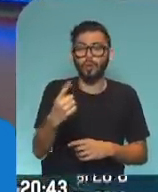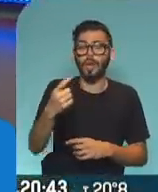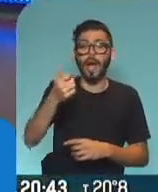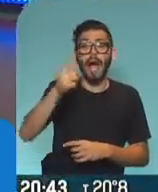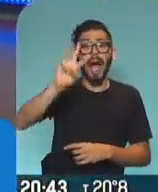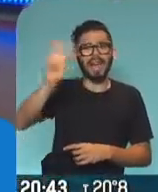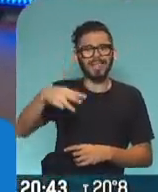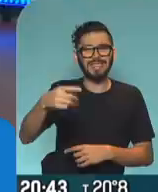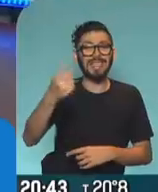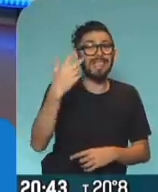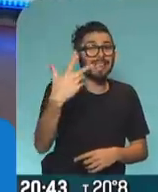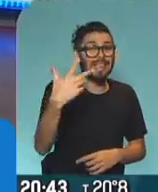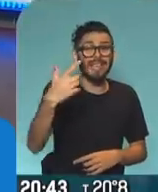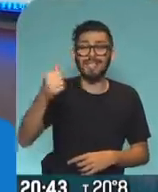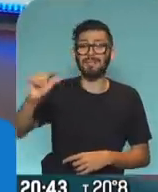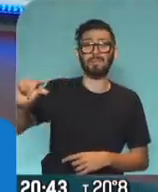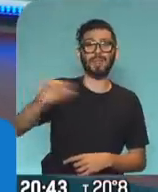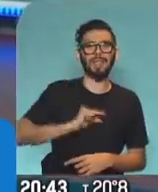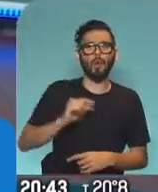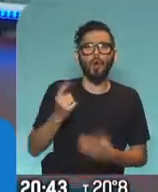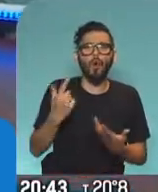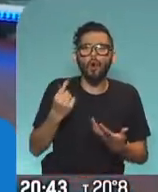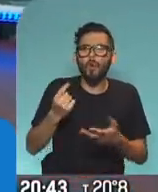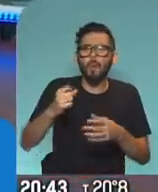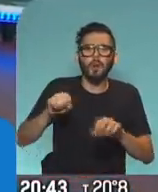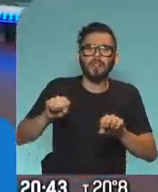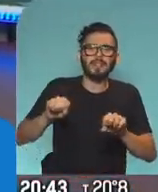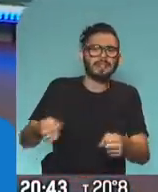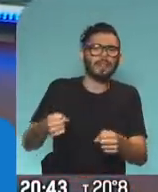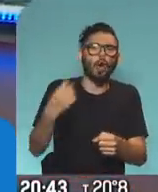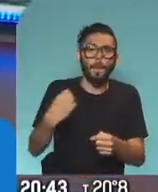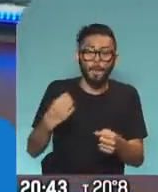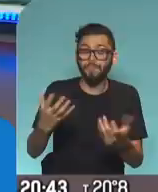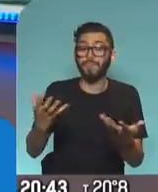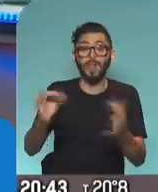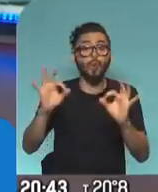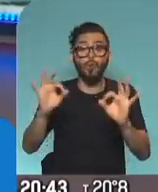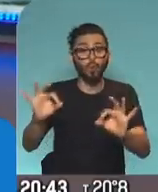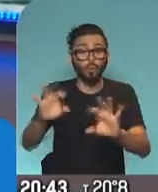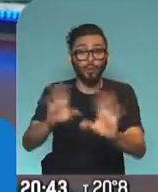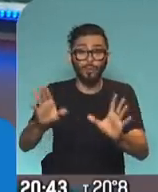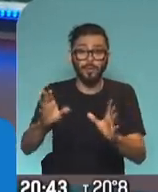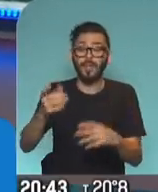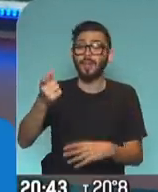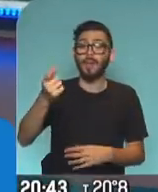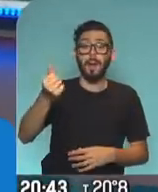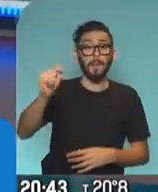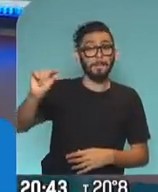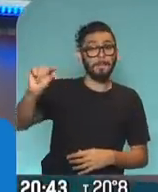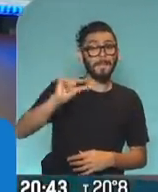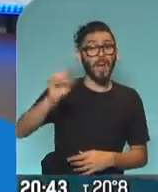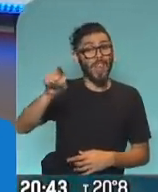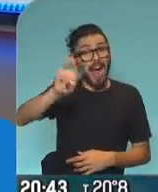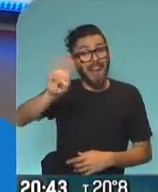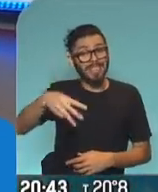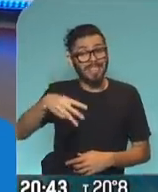que tiene de ANSES? Justo, ¿cómo debe realizar el trámite? Mirá que justo, si es un crédito ANSES del que acabamos de hablar, ahora en diciembre